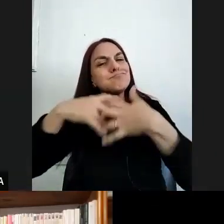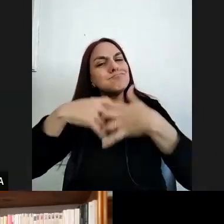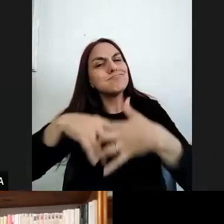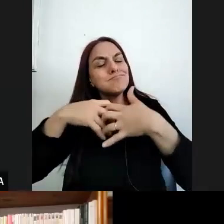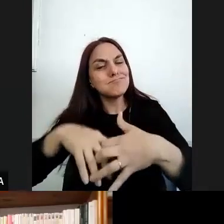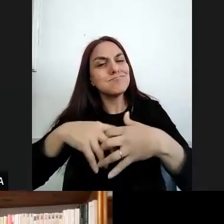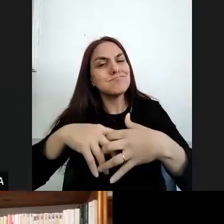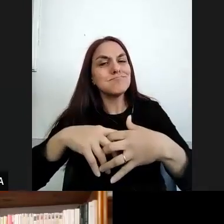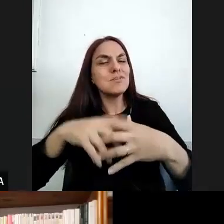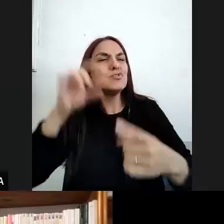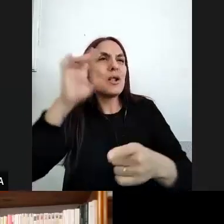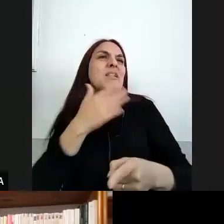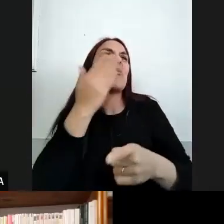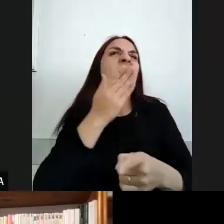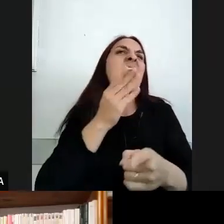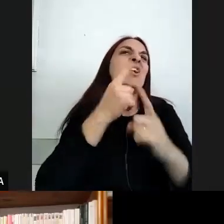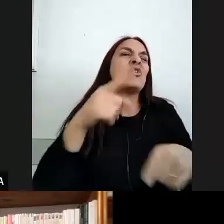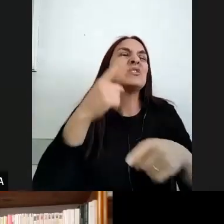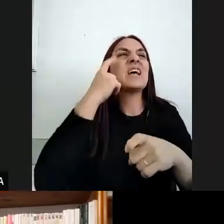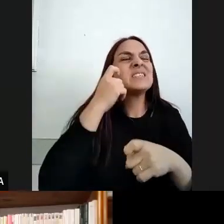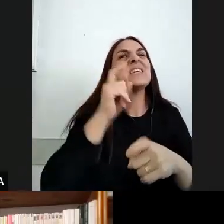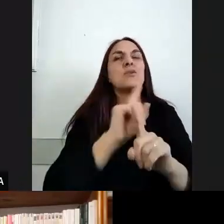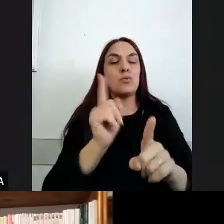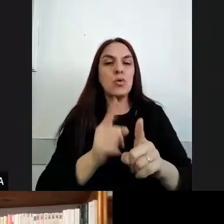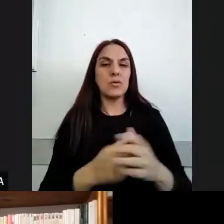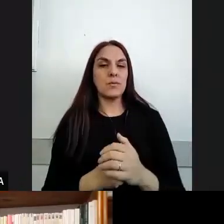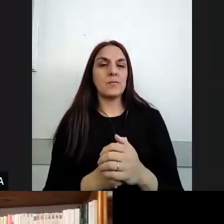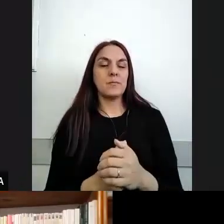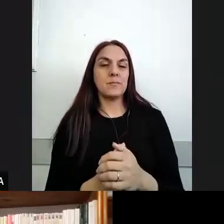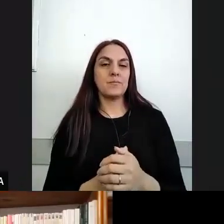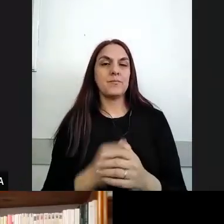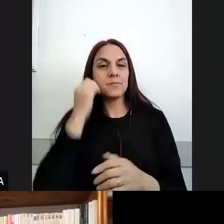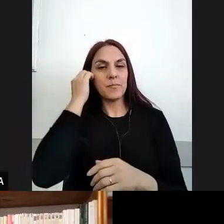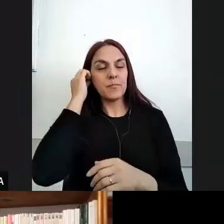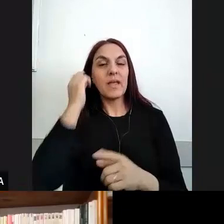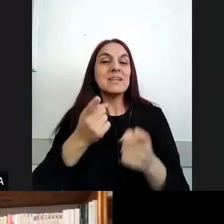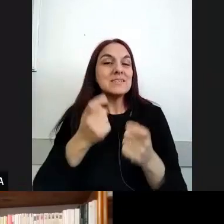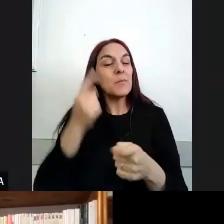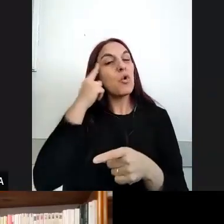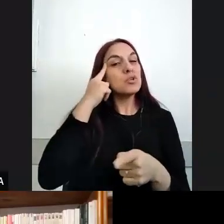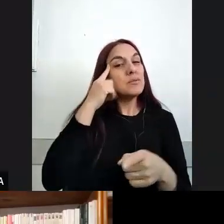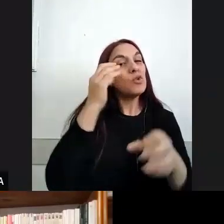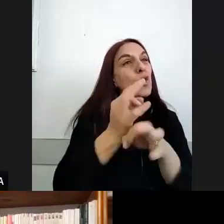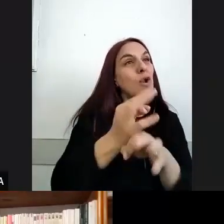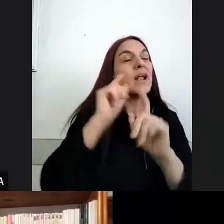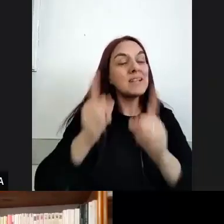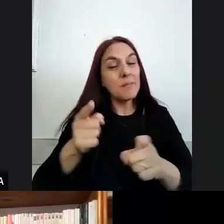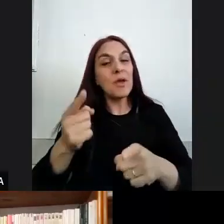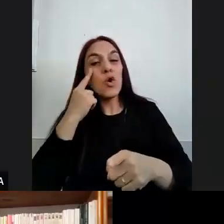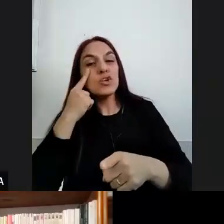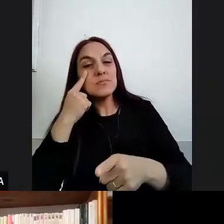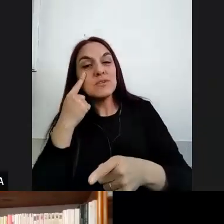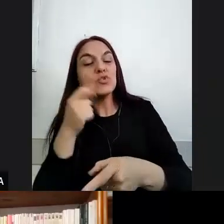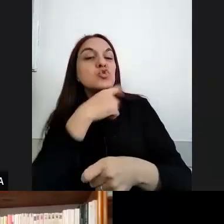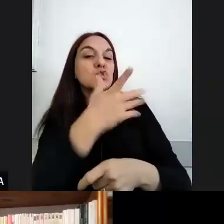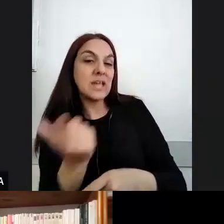dicotomice ¿no? entre el conocimiento escolar y el conocimiento social bueno por allí algunas cosas y también